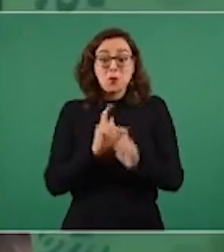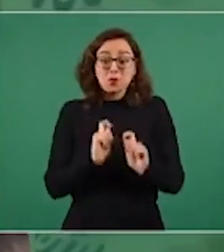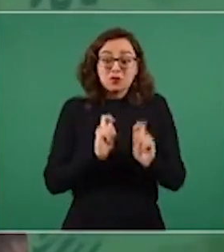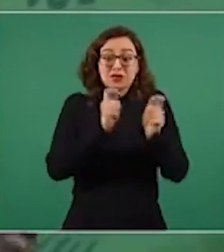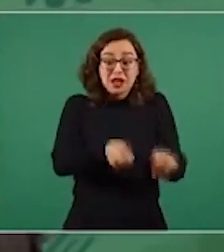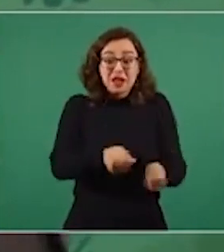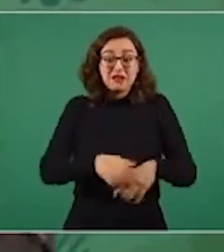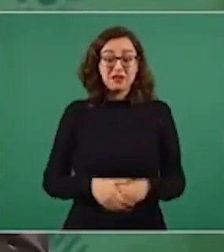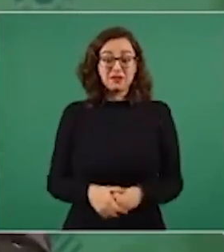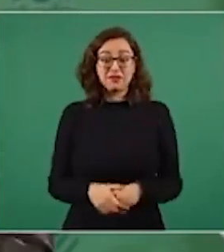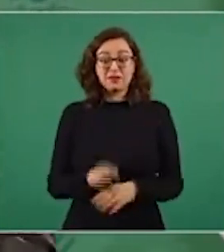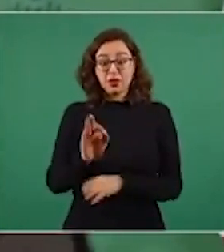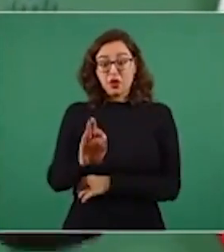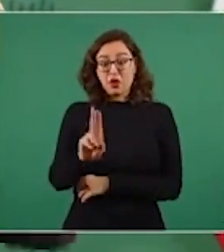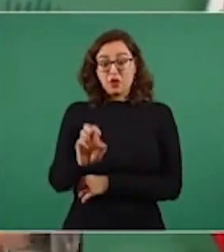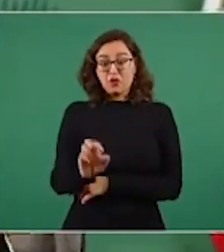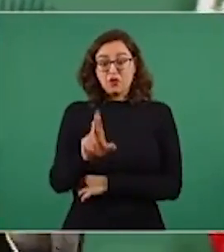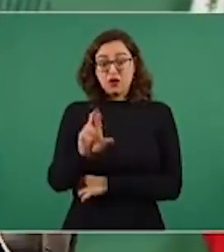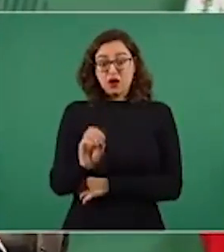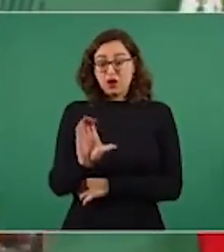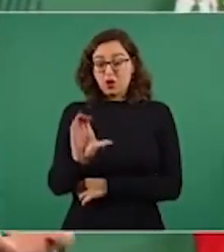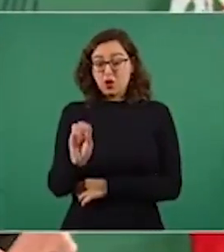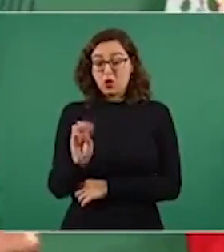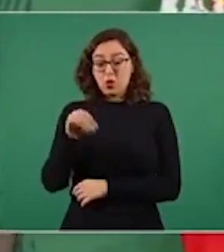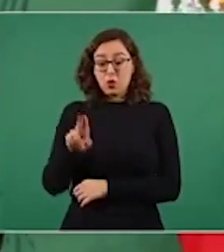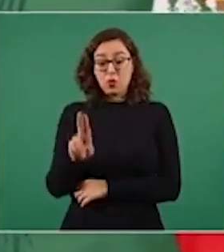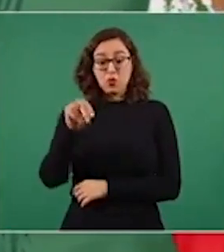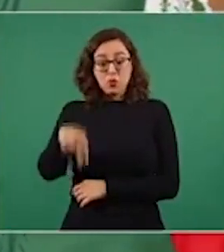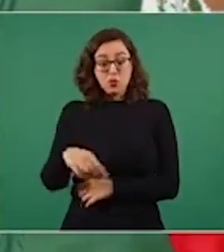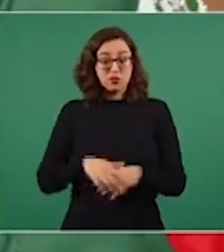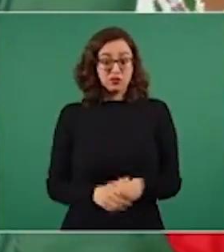¿Quiénes hacen las investigaciones? Las fiscalías estatales.